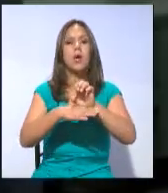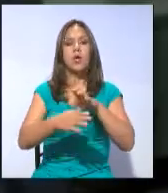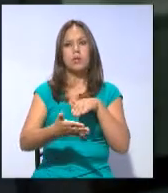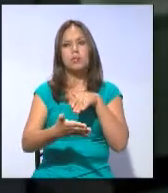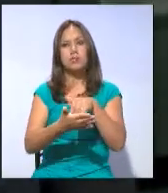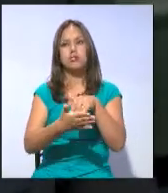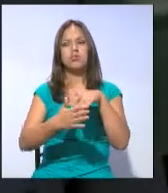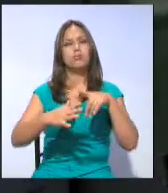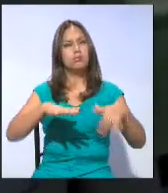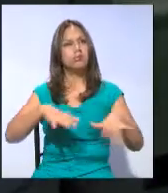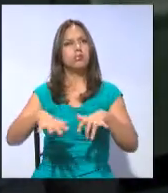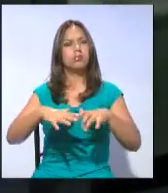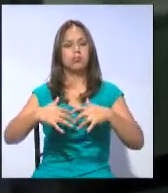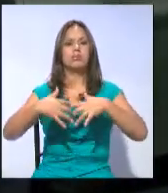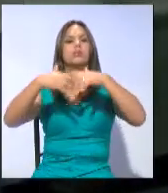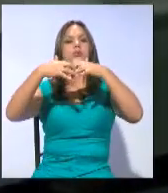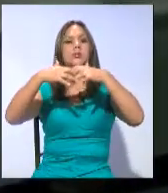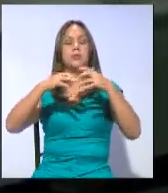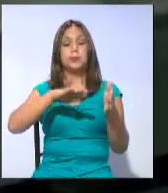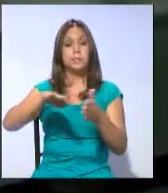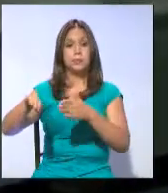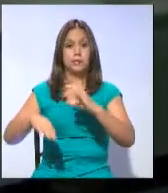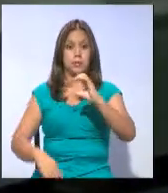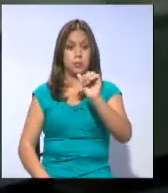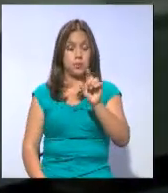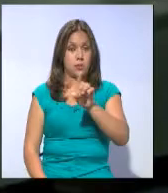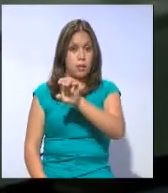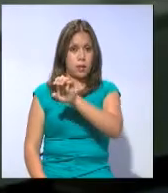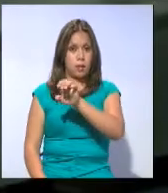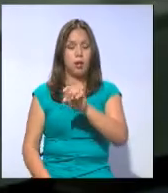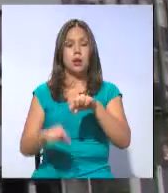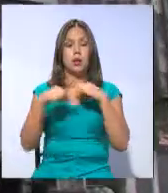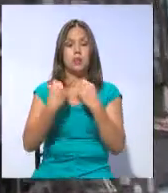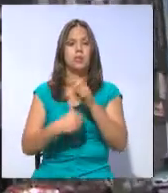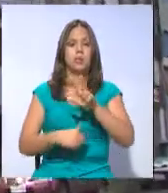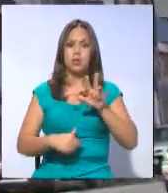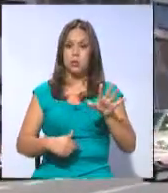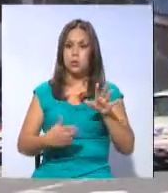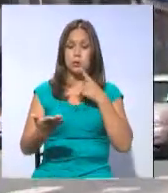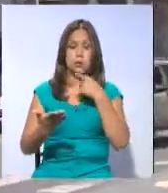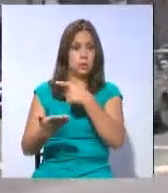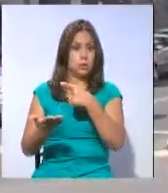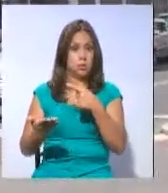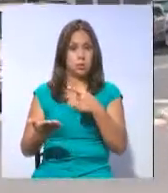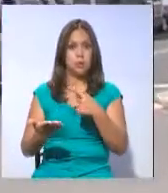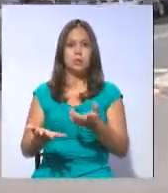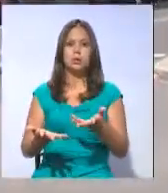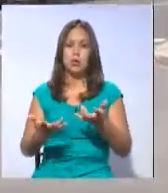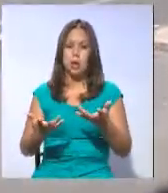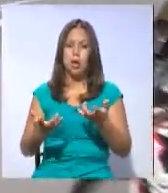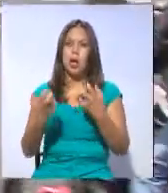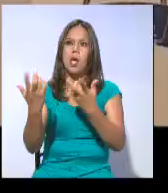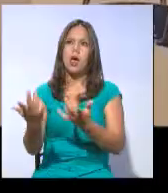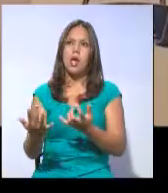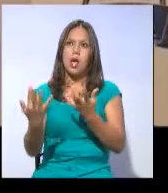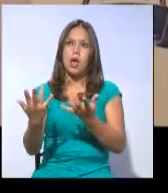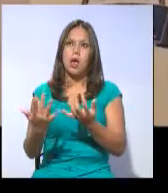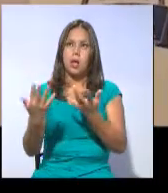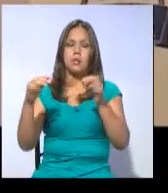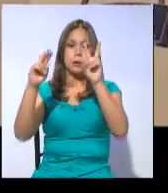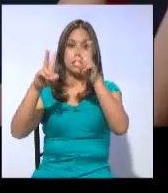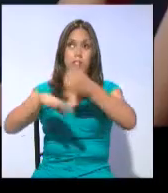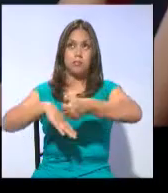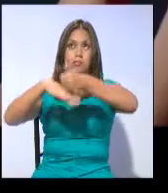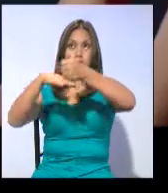dinámico. De su lado, en Muy Calle, también legislador por el bloque de Alianza País, indicó que se encuentra a la espera del informe que emita la Corte